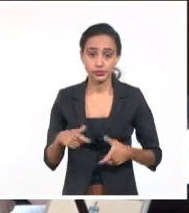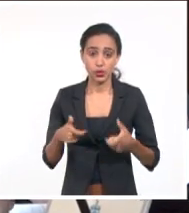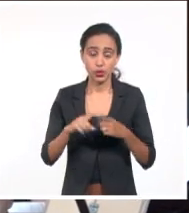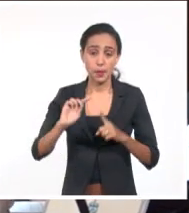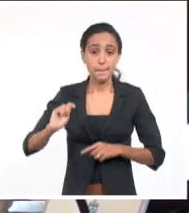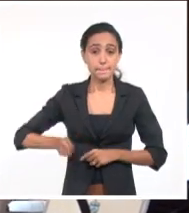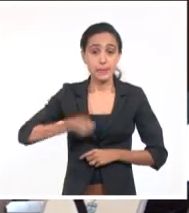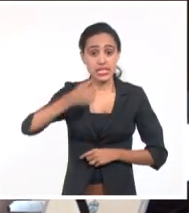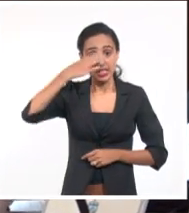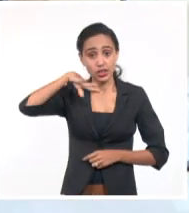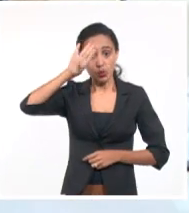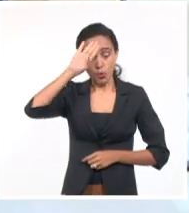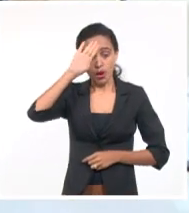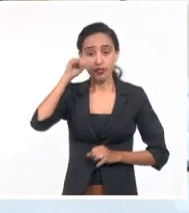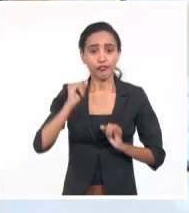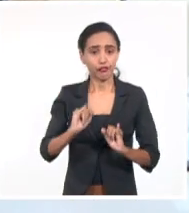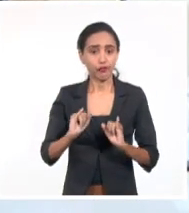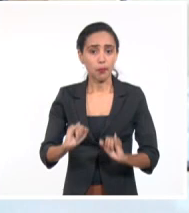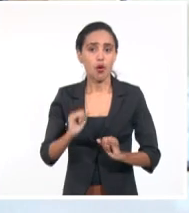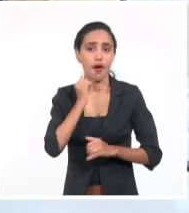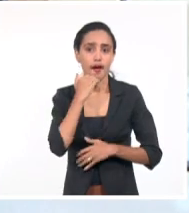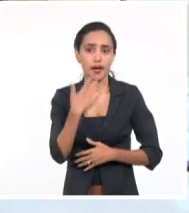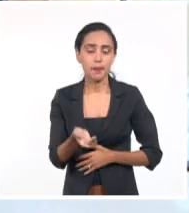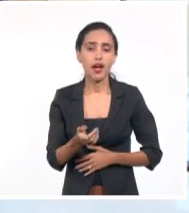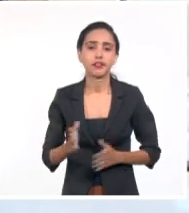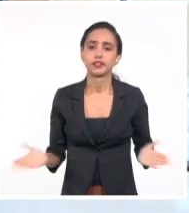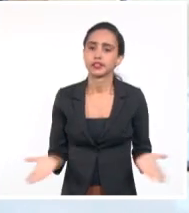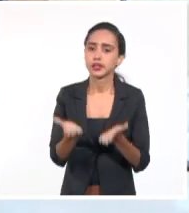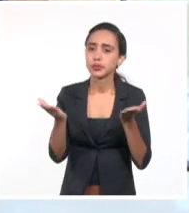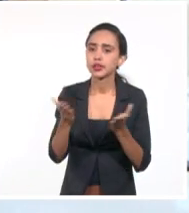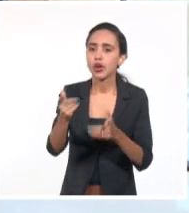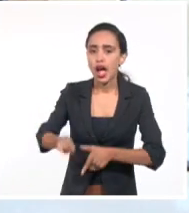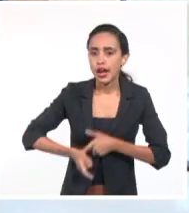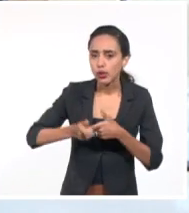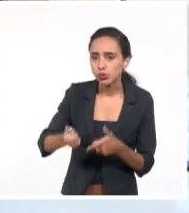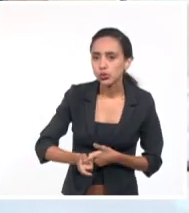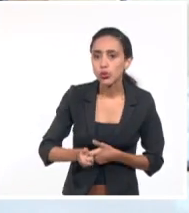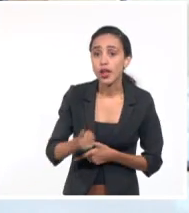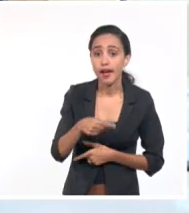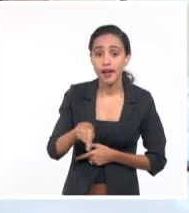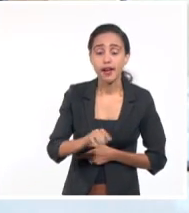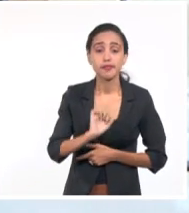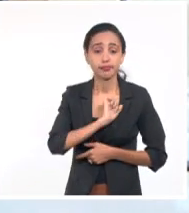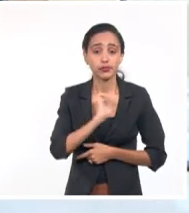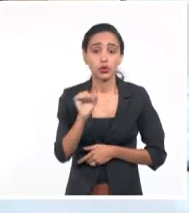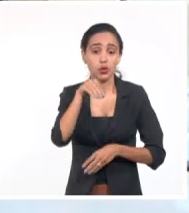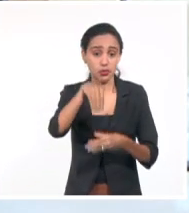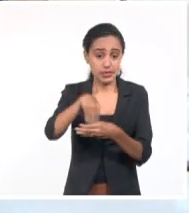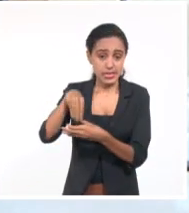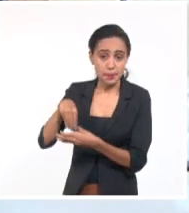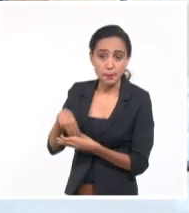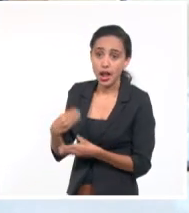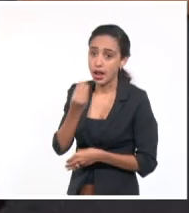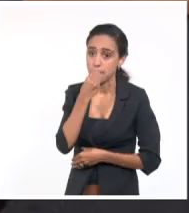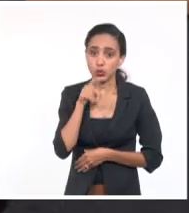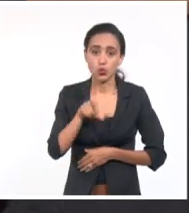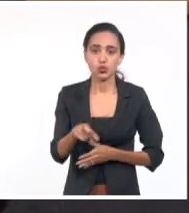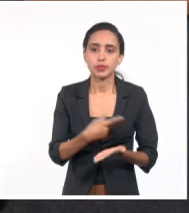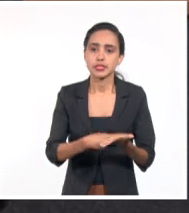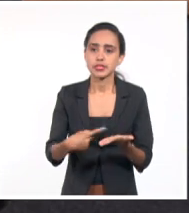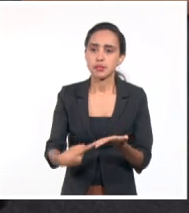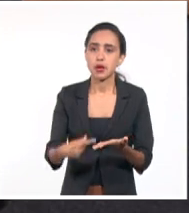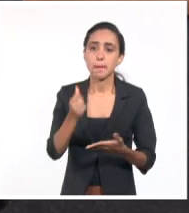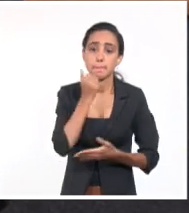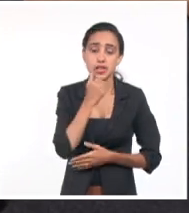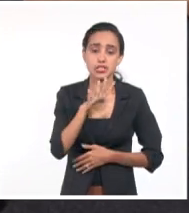presidente cubano fue actualizado además sobre la recuperación en la agricultura, sector que ha logrado sembrar alimentos en las últimas semanas en